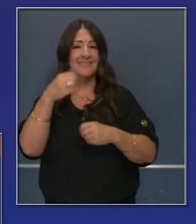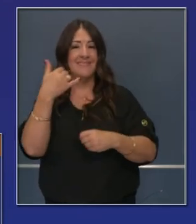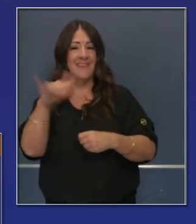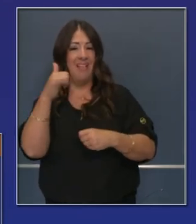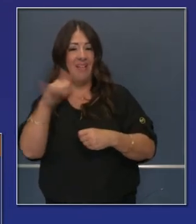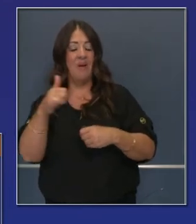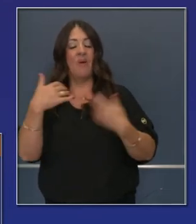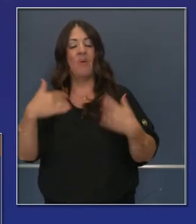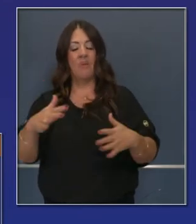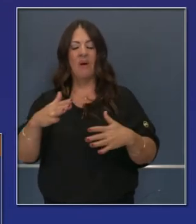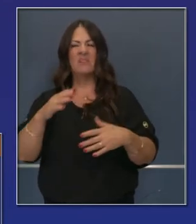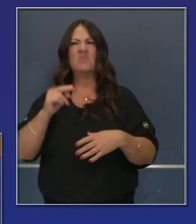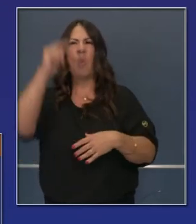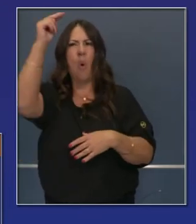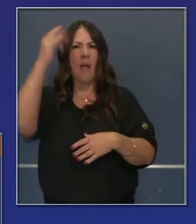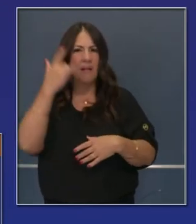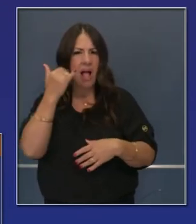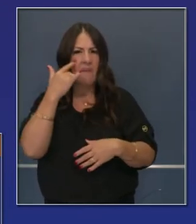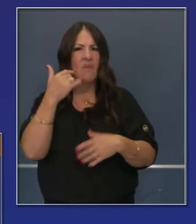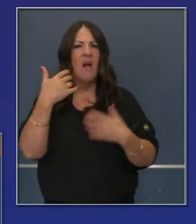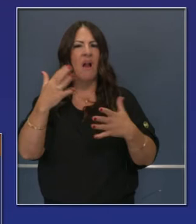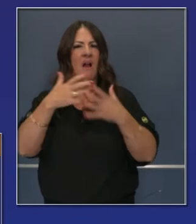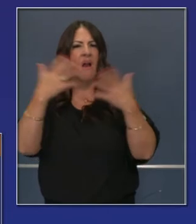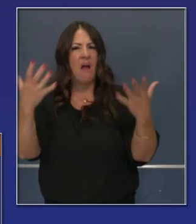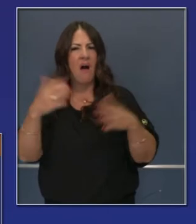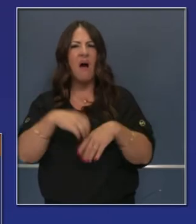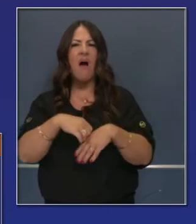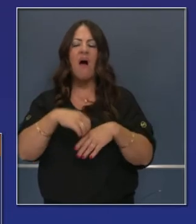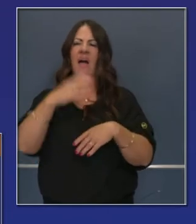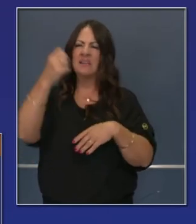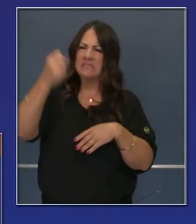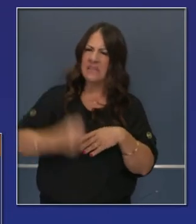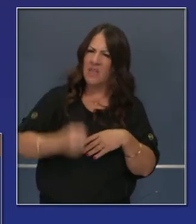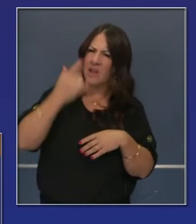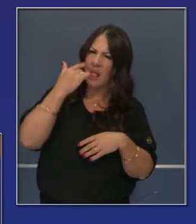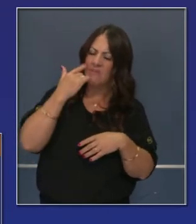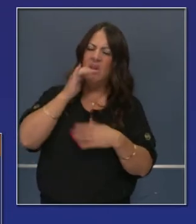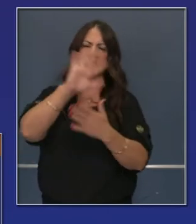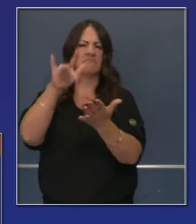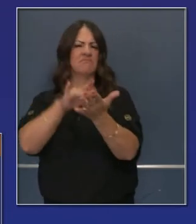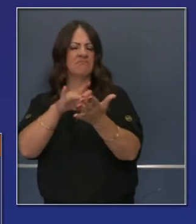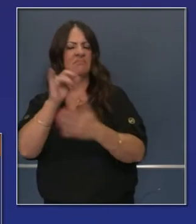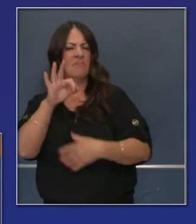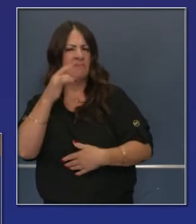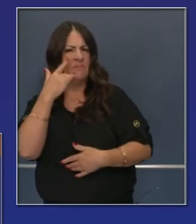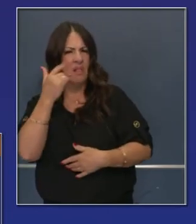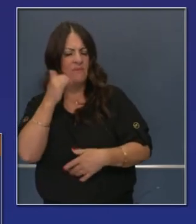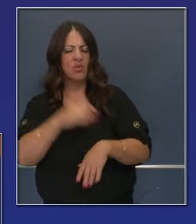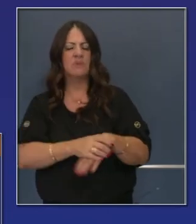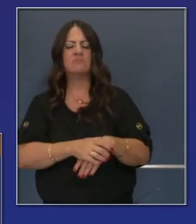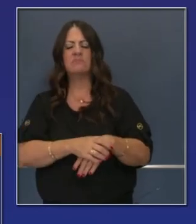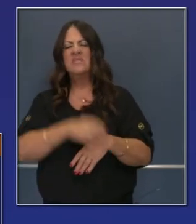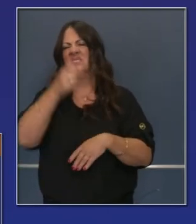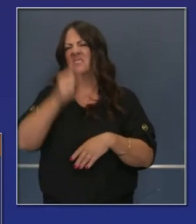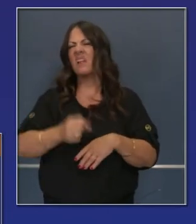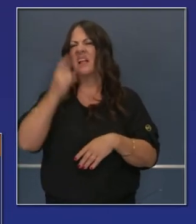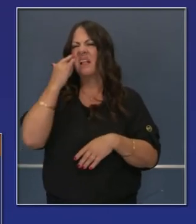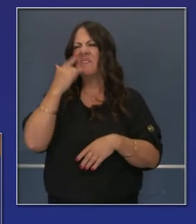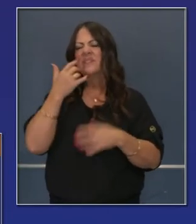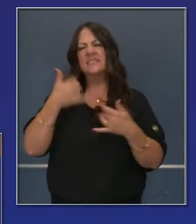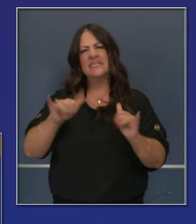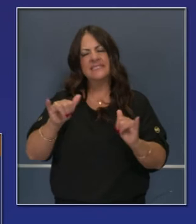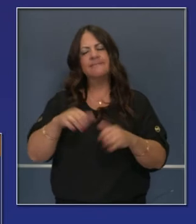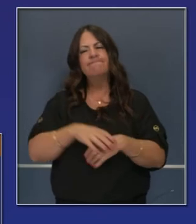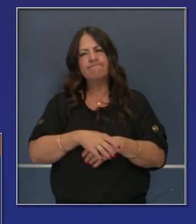California, pero también en partes del estado central. Sí hay partes del sur de California, en particular, que